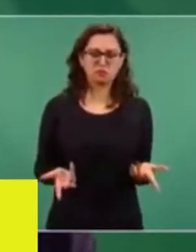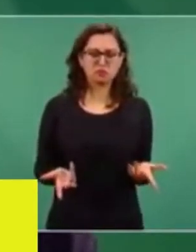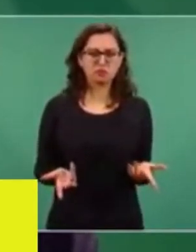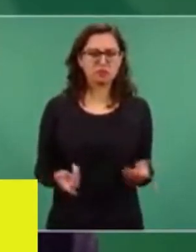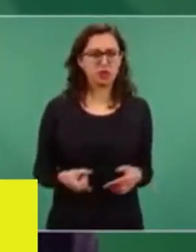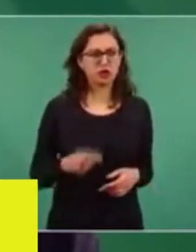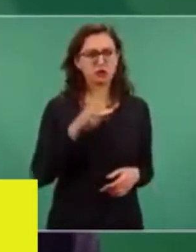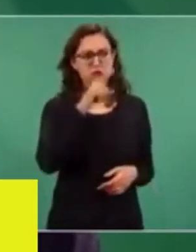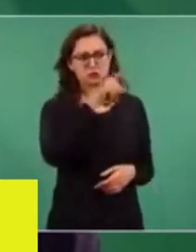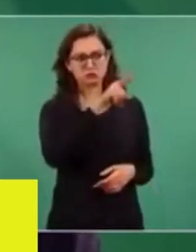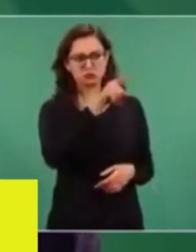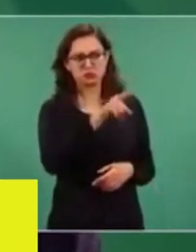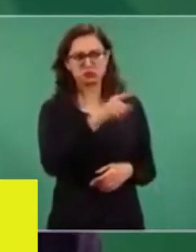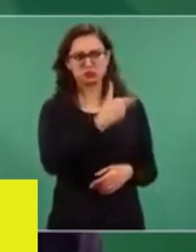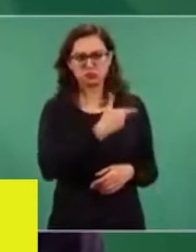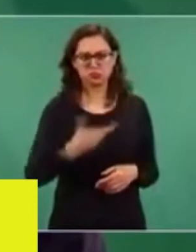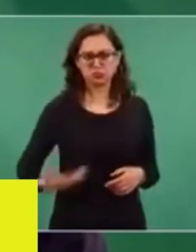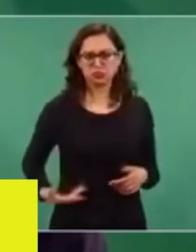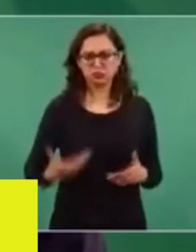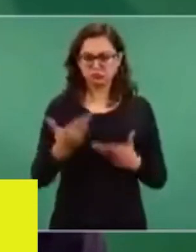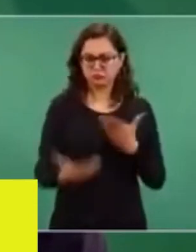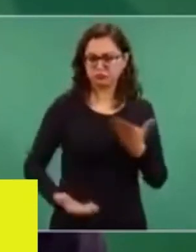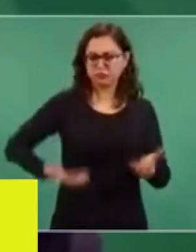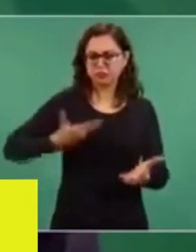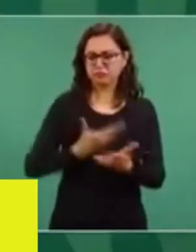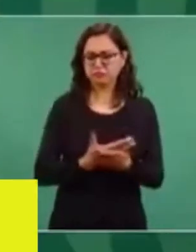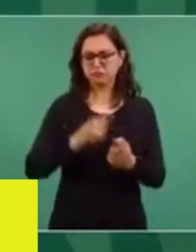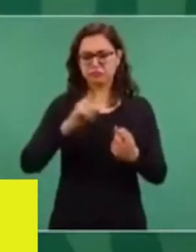planteamientos principales.